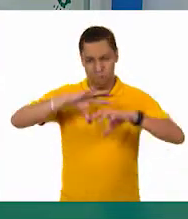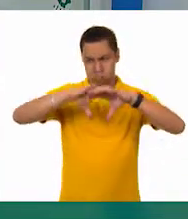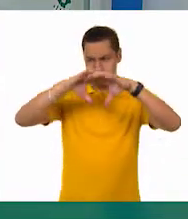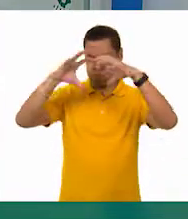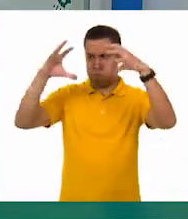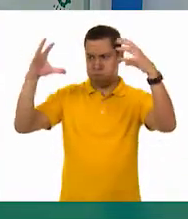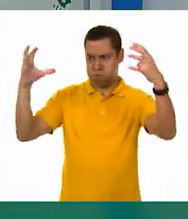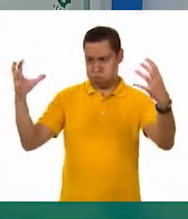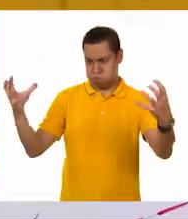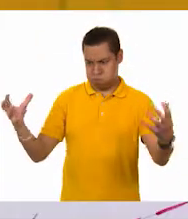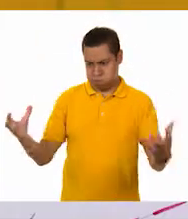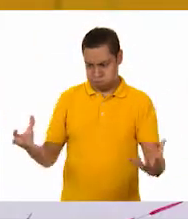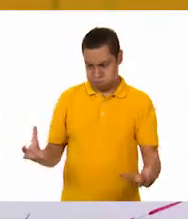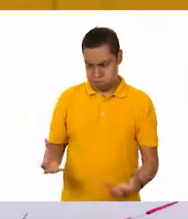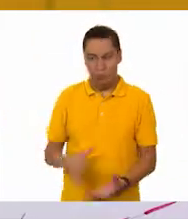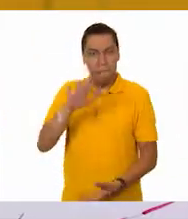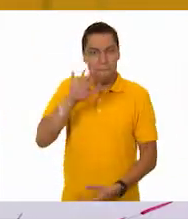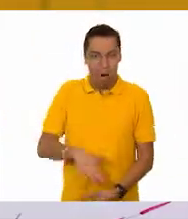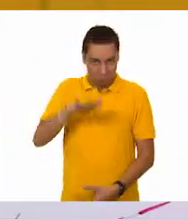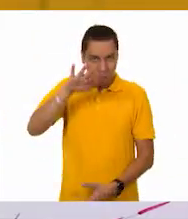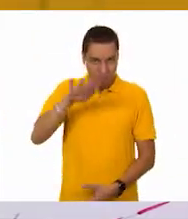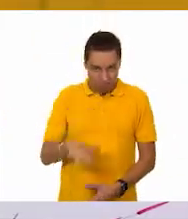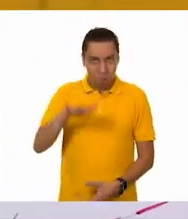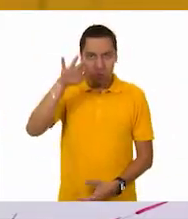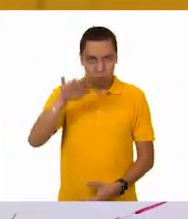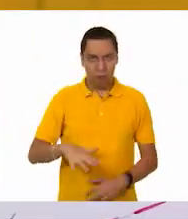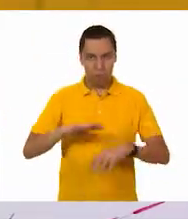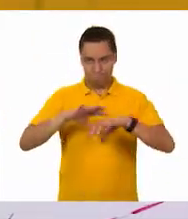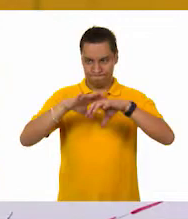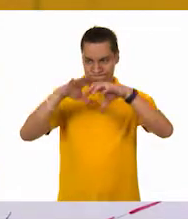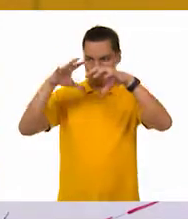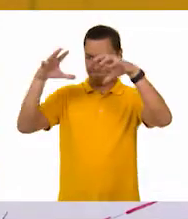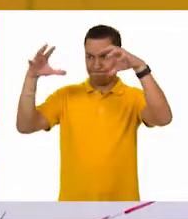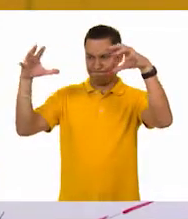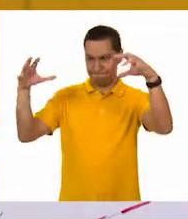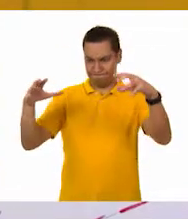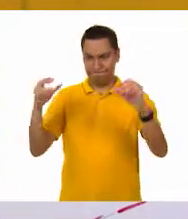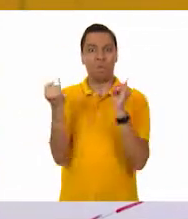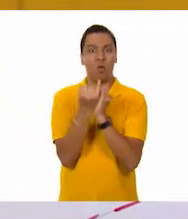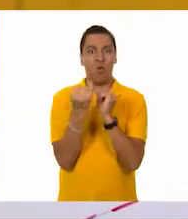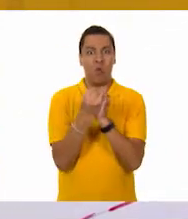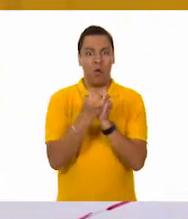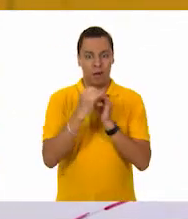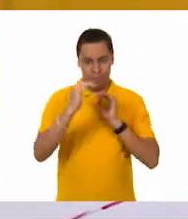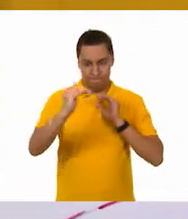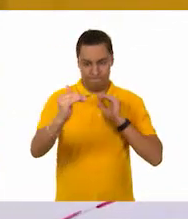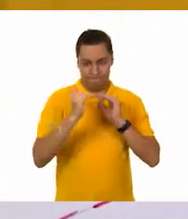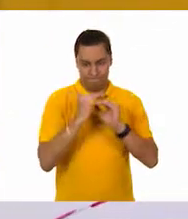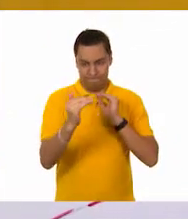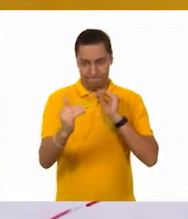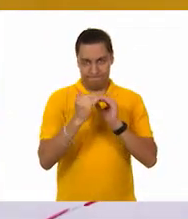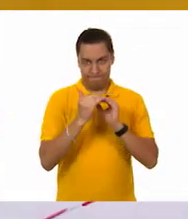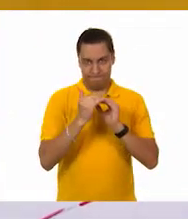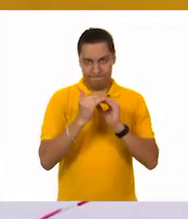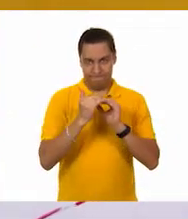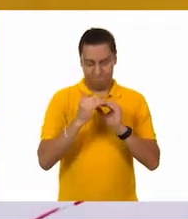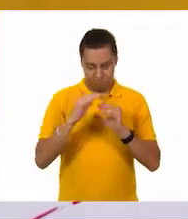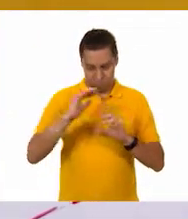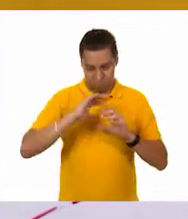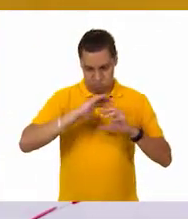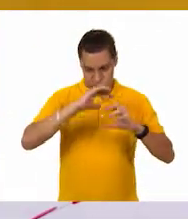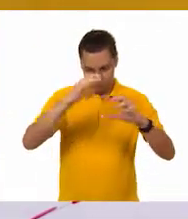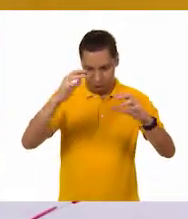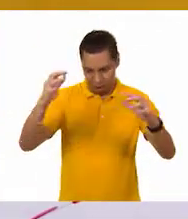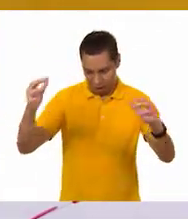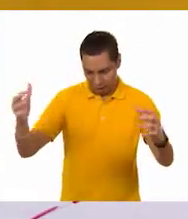y, bueno, muy grande porque, pues, está casi de mi tamaño. Ah, pues, es bastante grande. Pues,